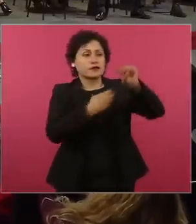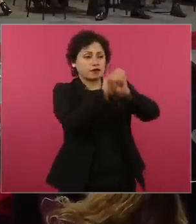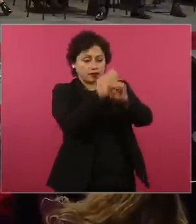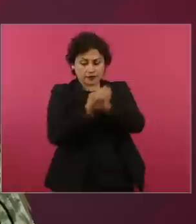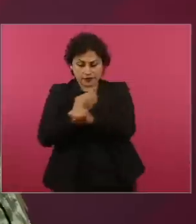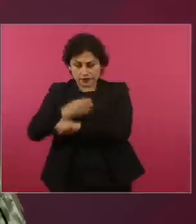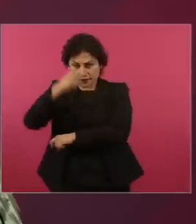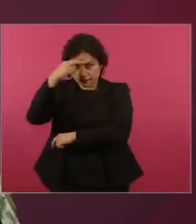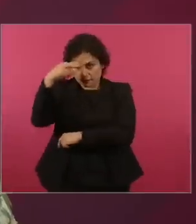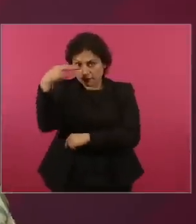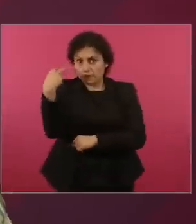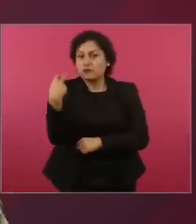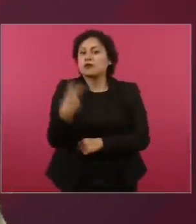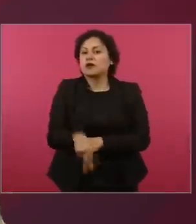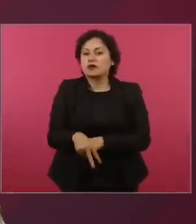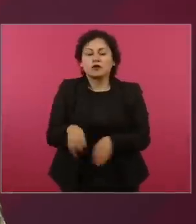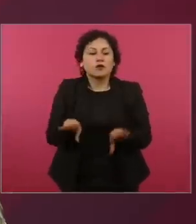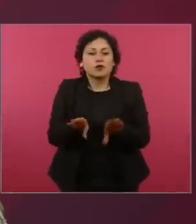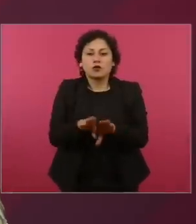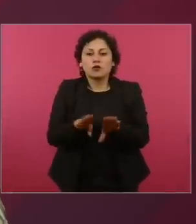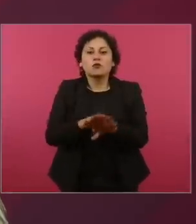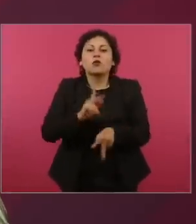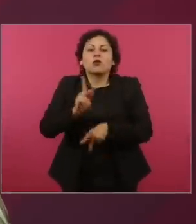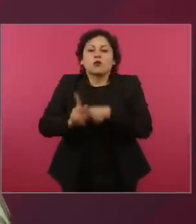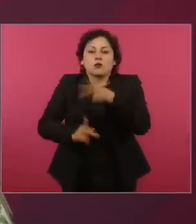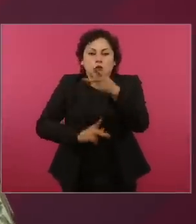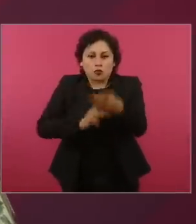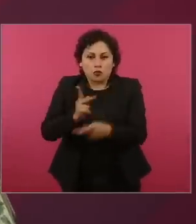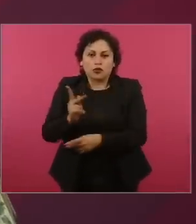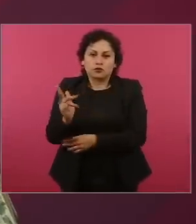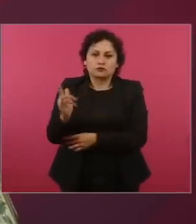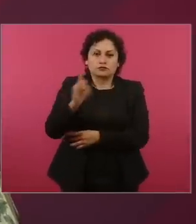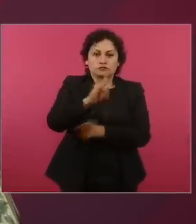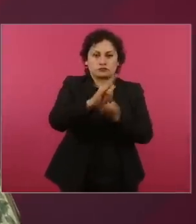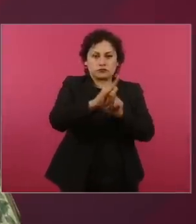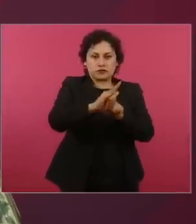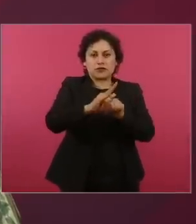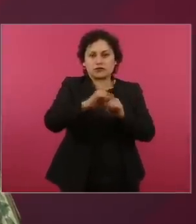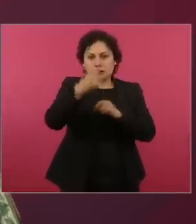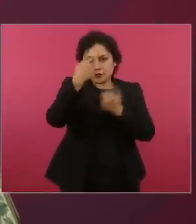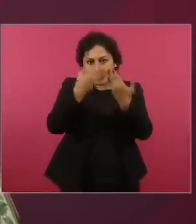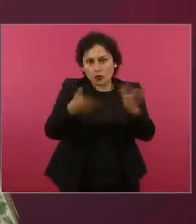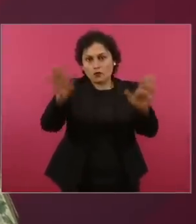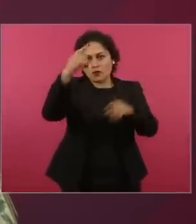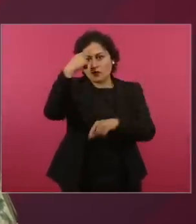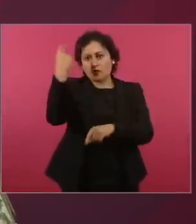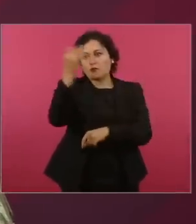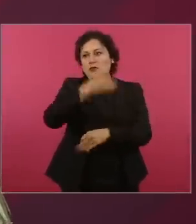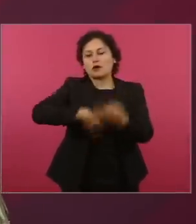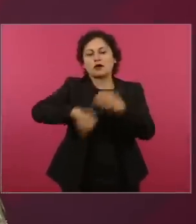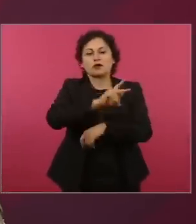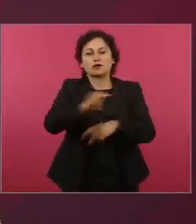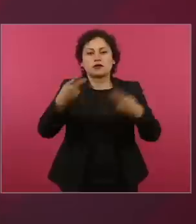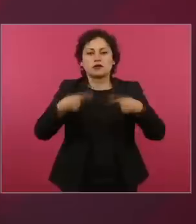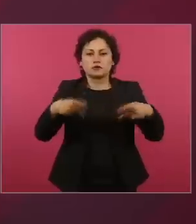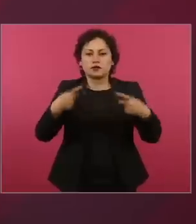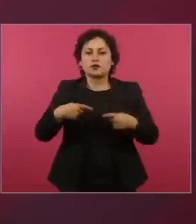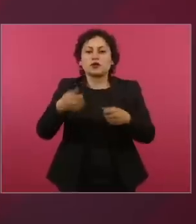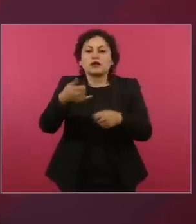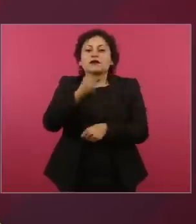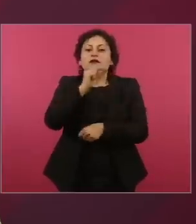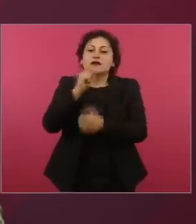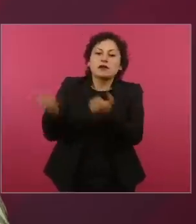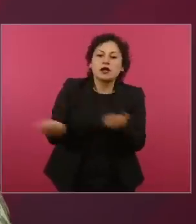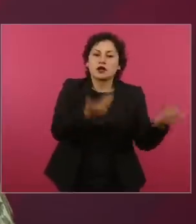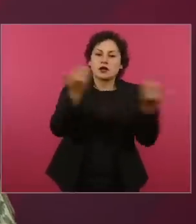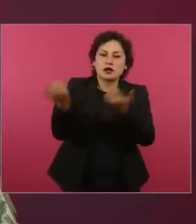a través de la prestación del servicio público de transporte de pasajeros, de carga y correo,